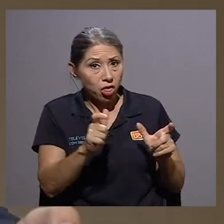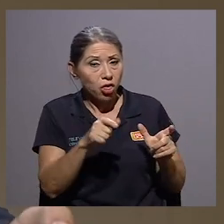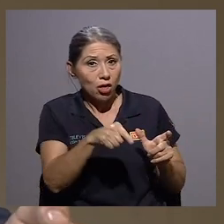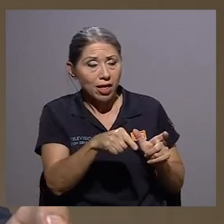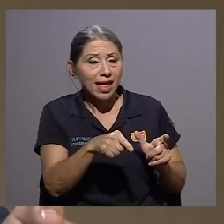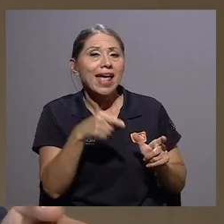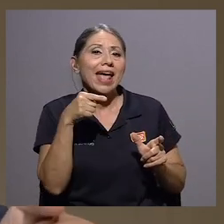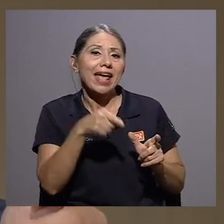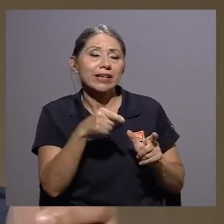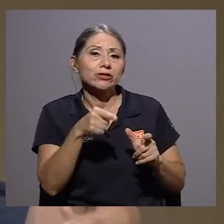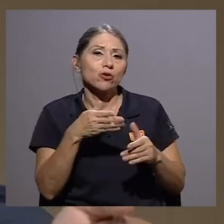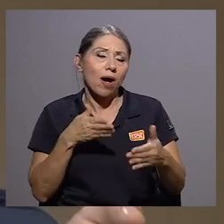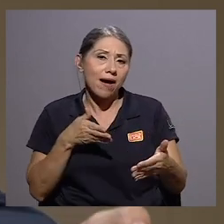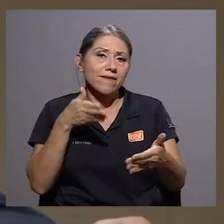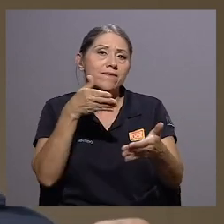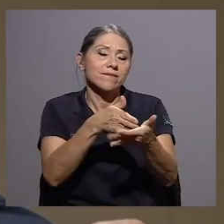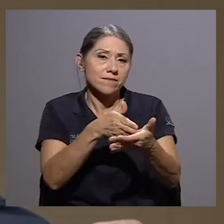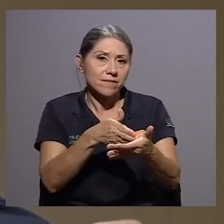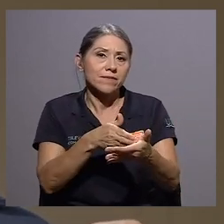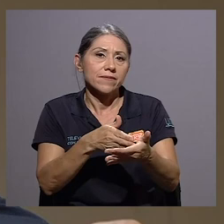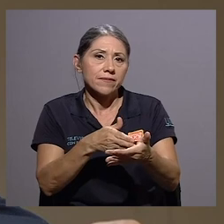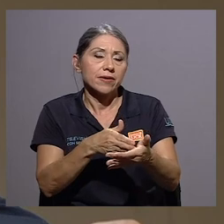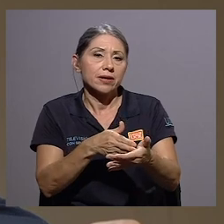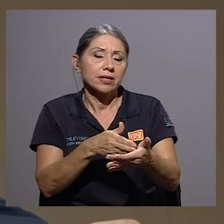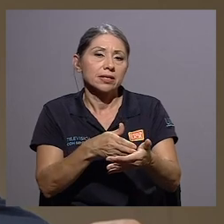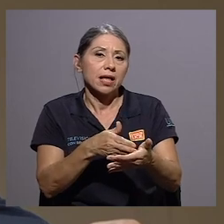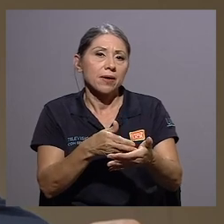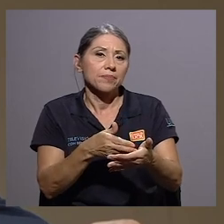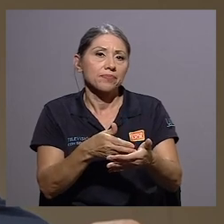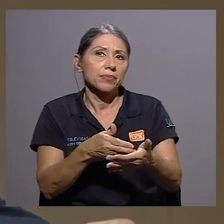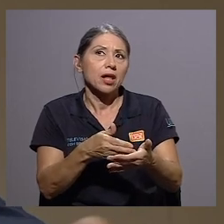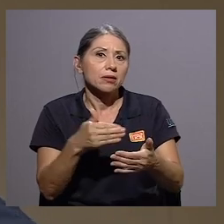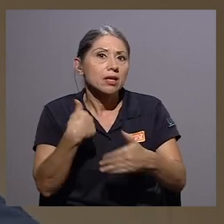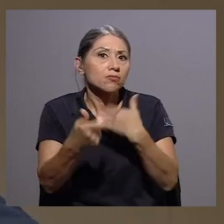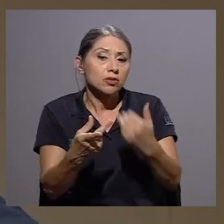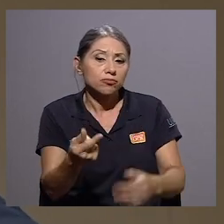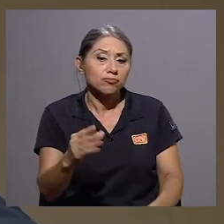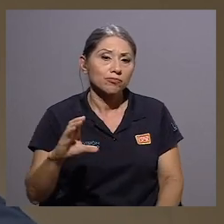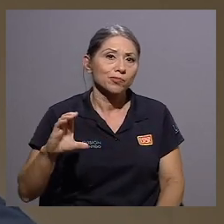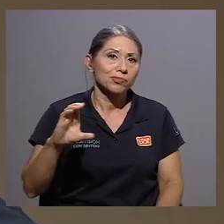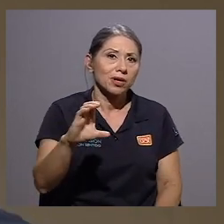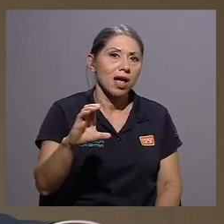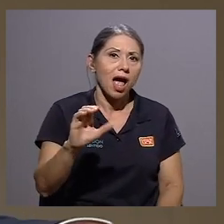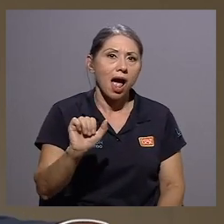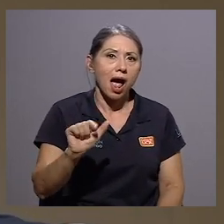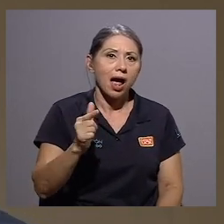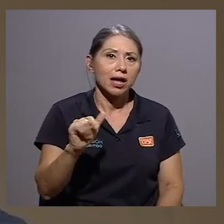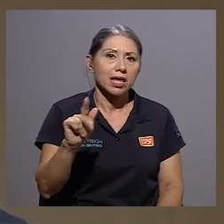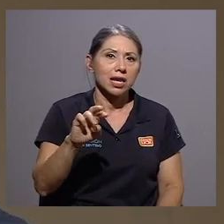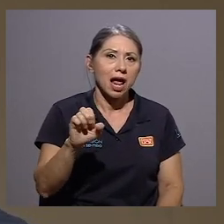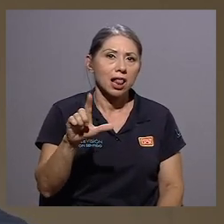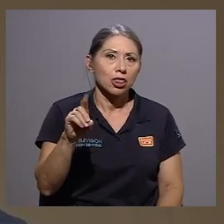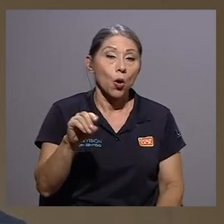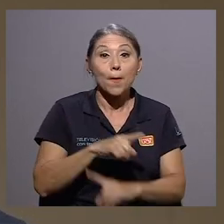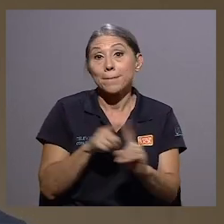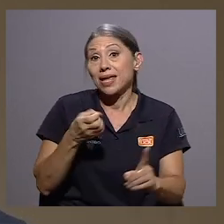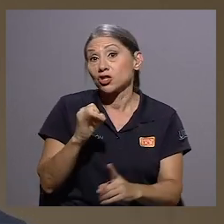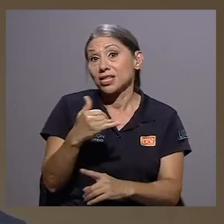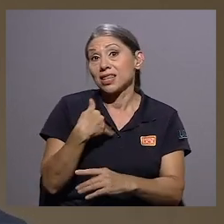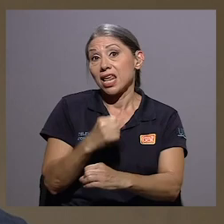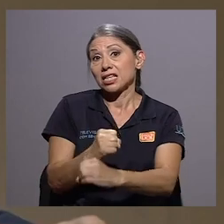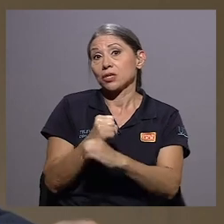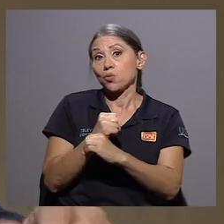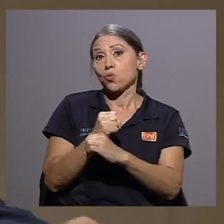afectación sistemática sobre el, en este caso, el aguinaldo. Pero si tiene una cobertura del Instituto Nacional de